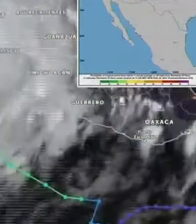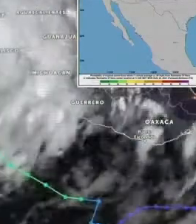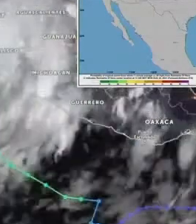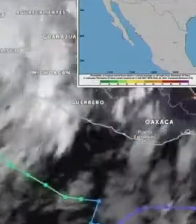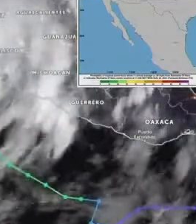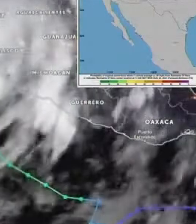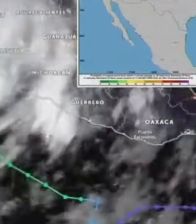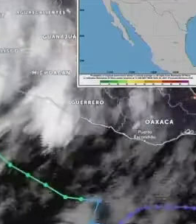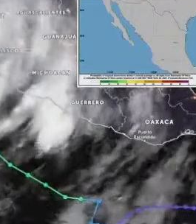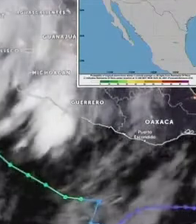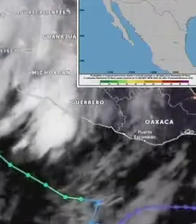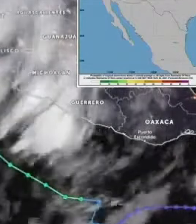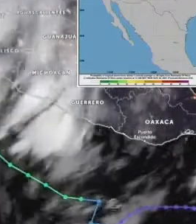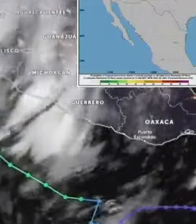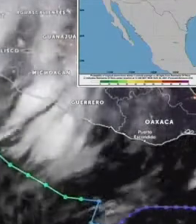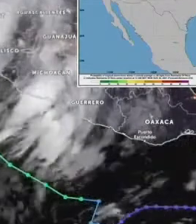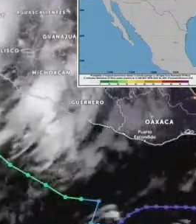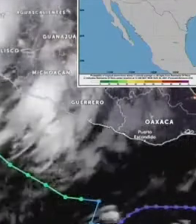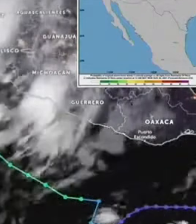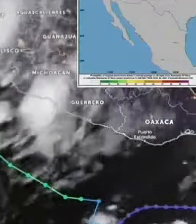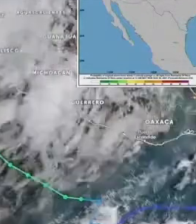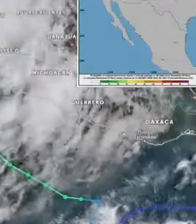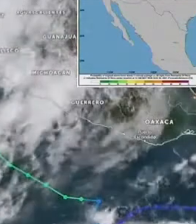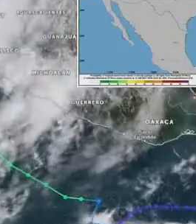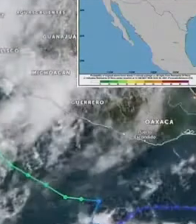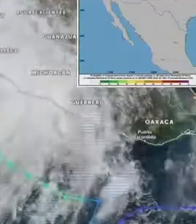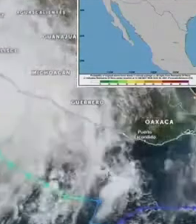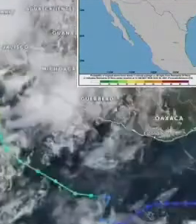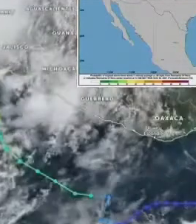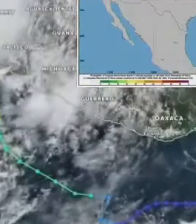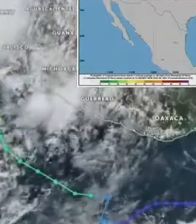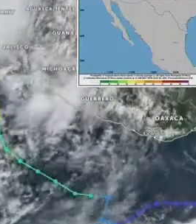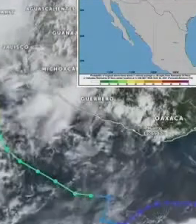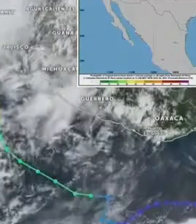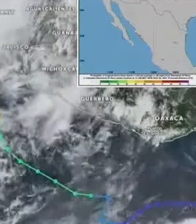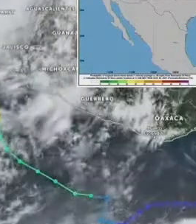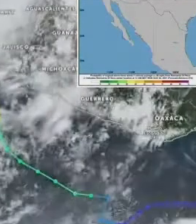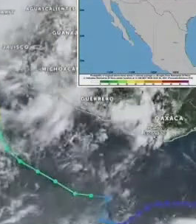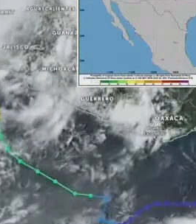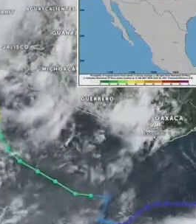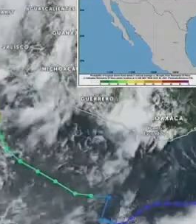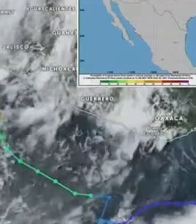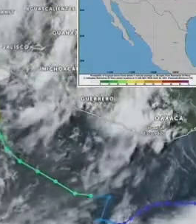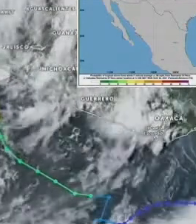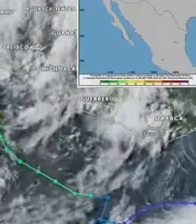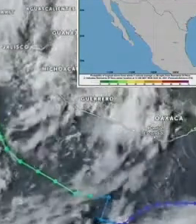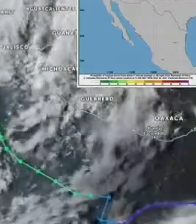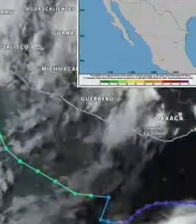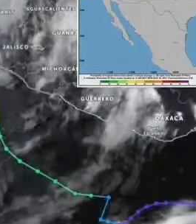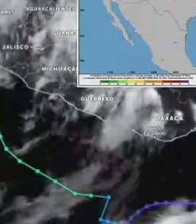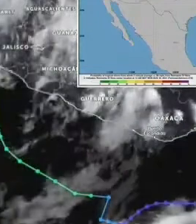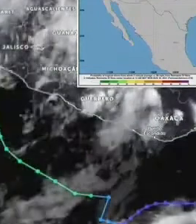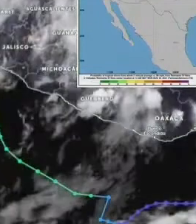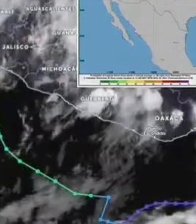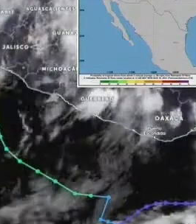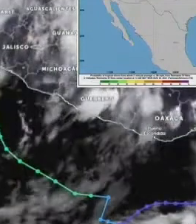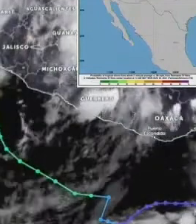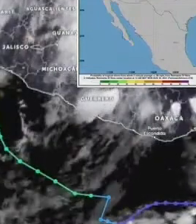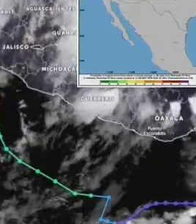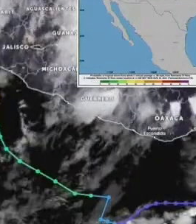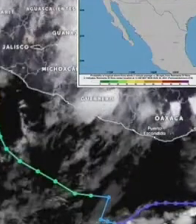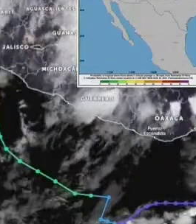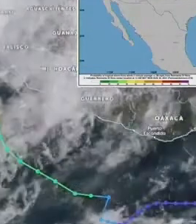Asimismo, Mazatlán, Sinaloa, después convirtiéndose en tormenta tropical para el día 29 de